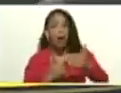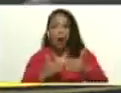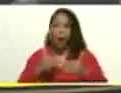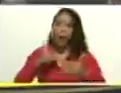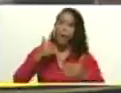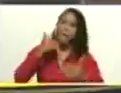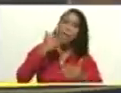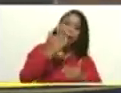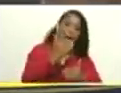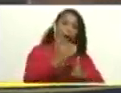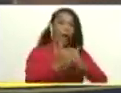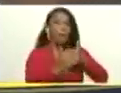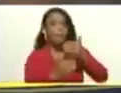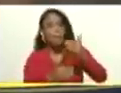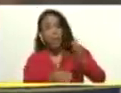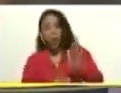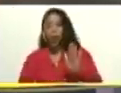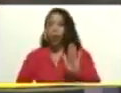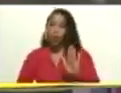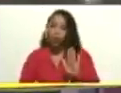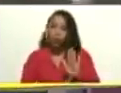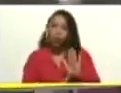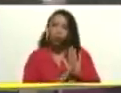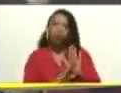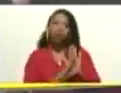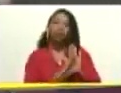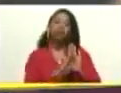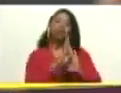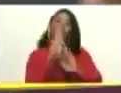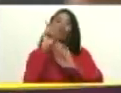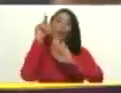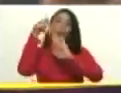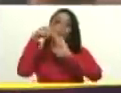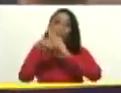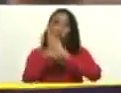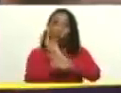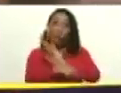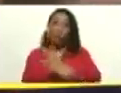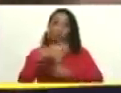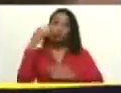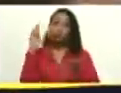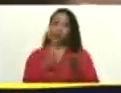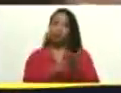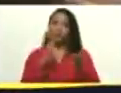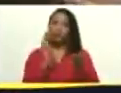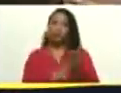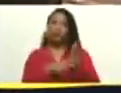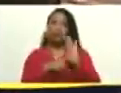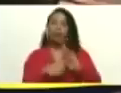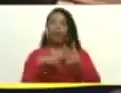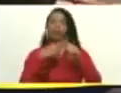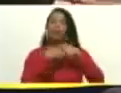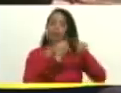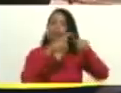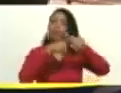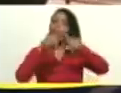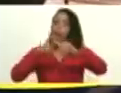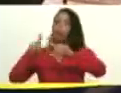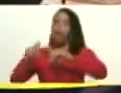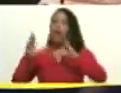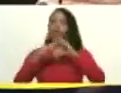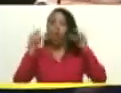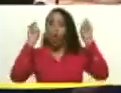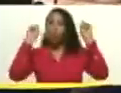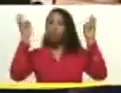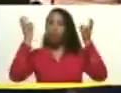progresiva, de recuperación profunda, cierta, de diversificación en todos los